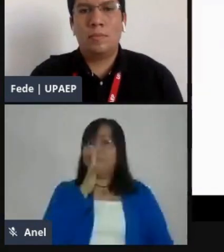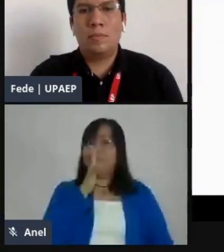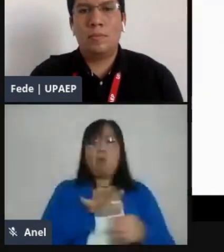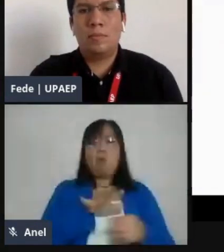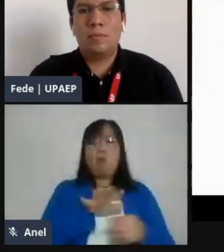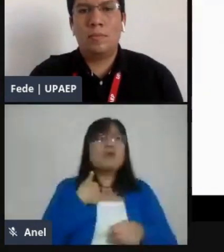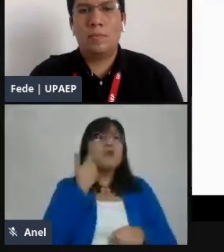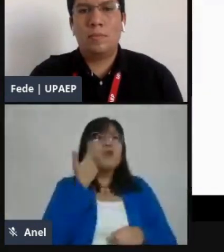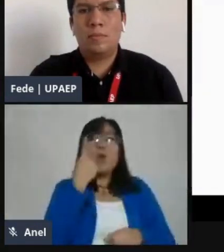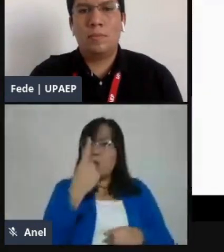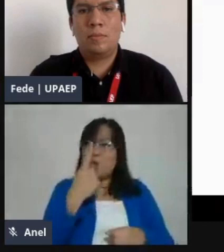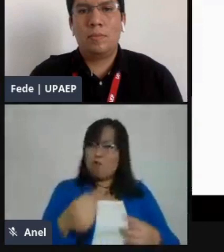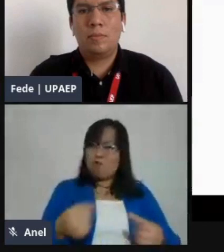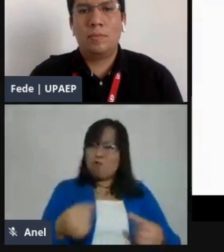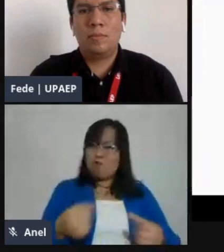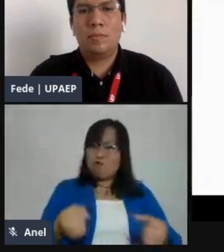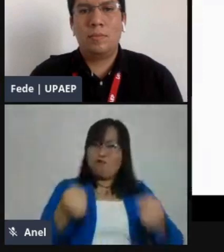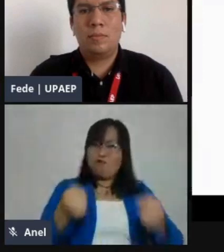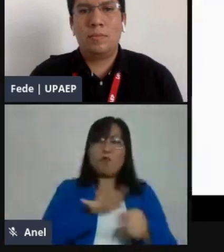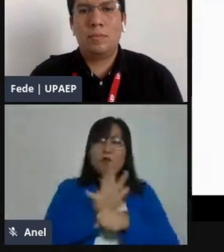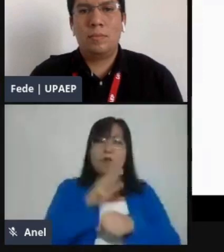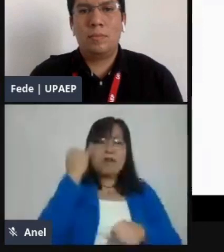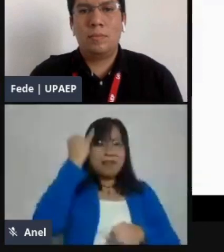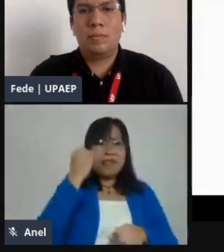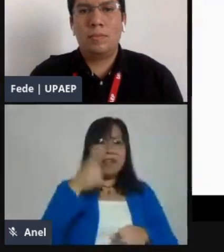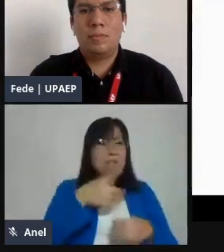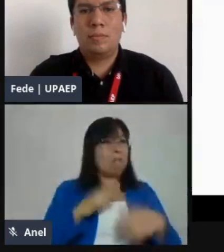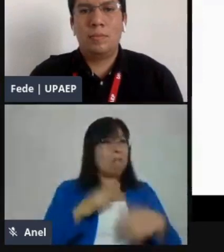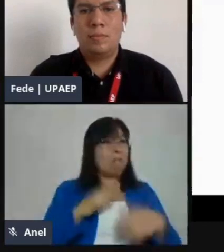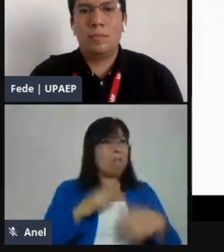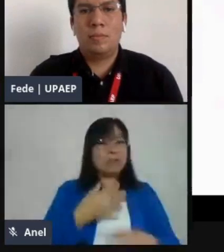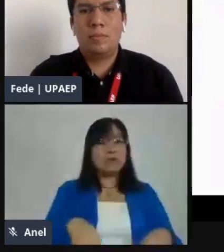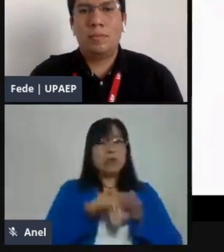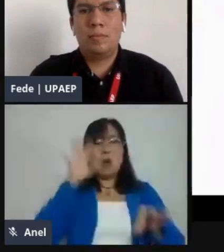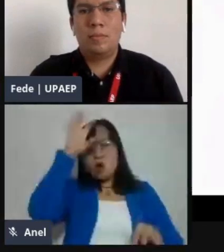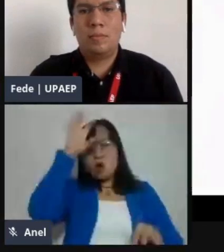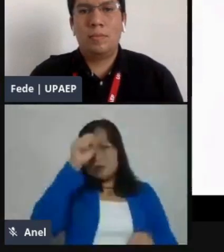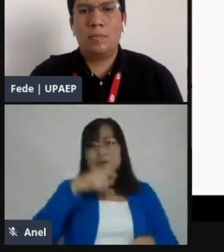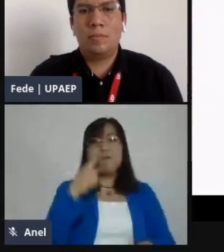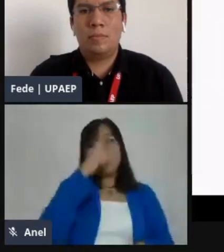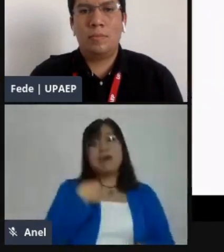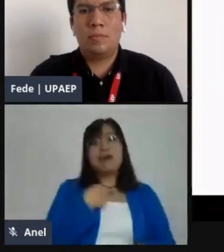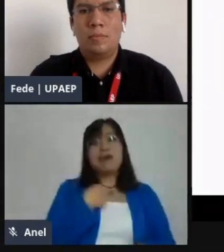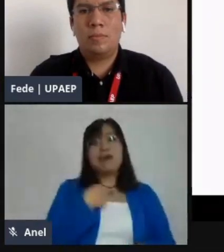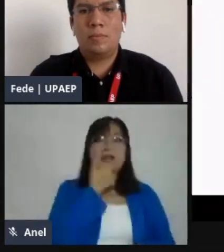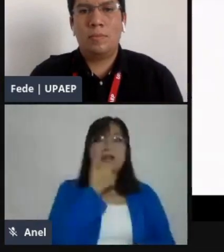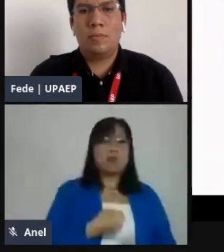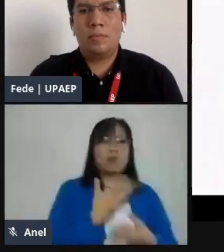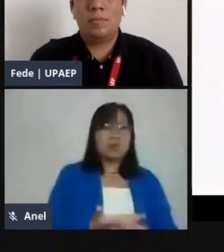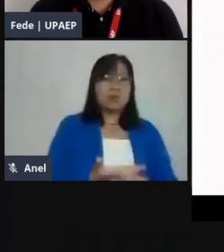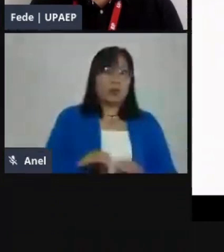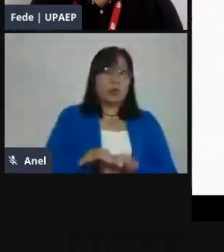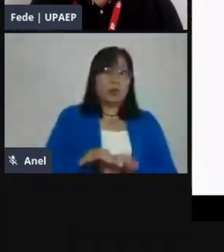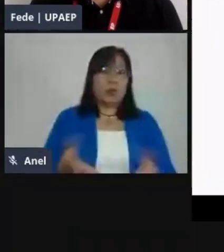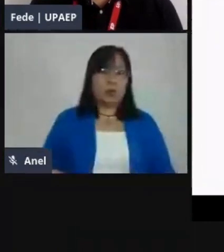lo más importante que quieres que tus alumnos se lleven y de veras aprendan en esta modalidad a distancia?